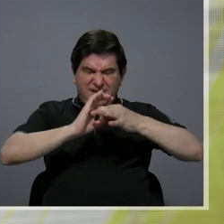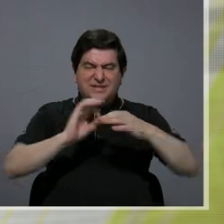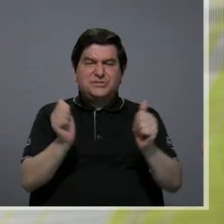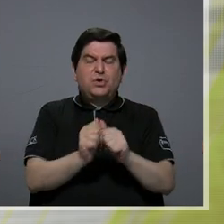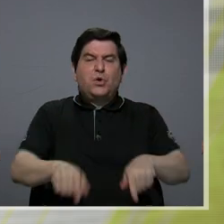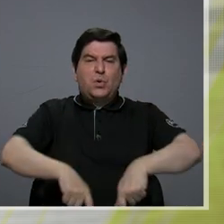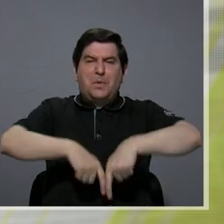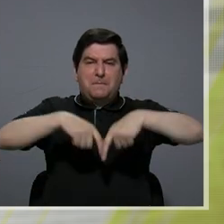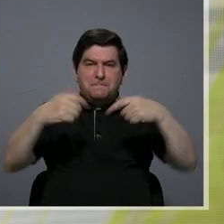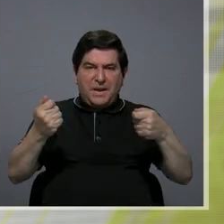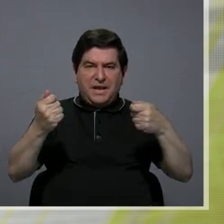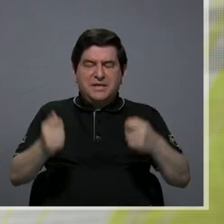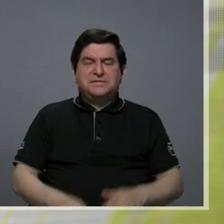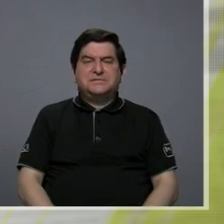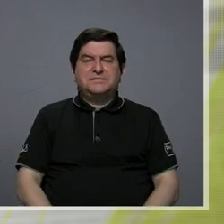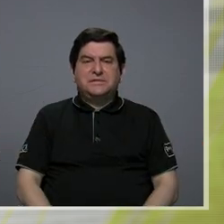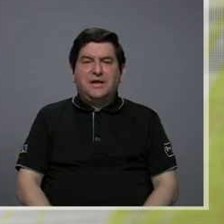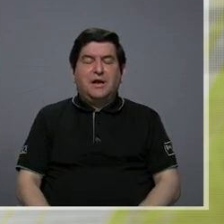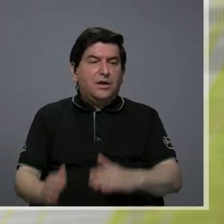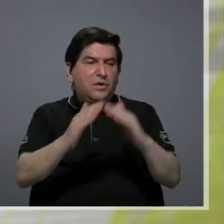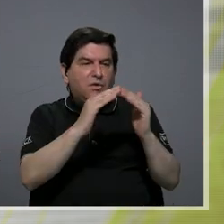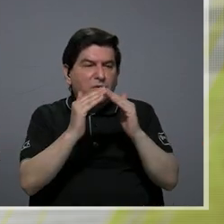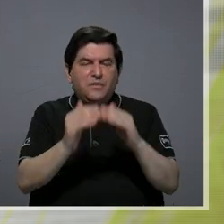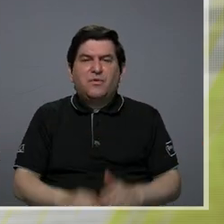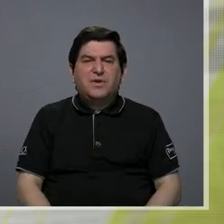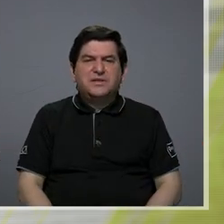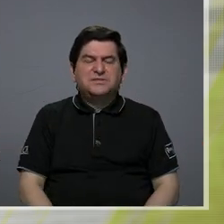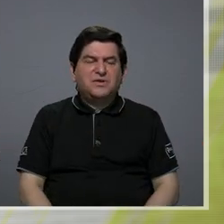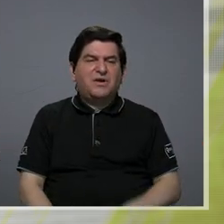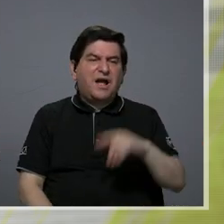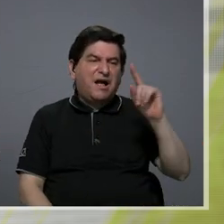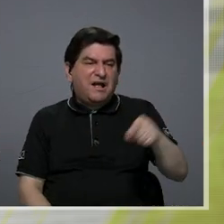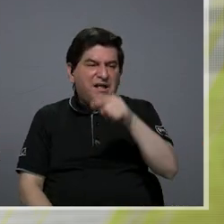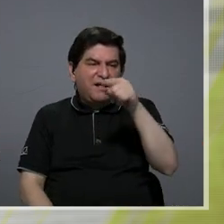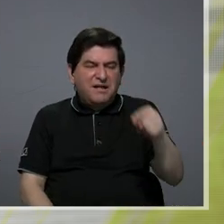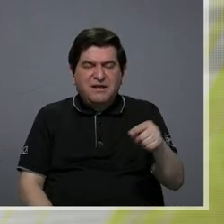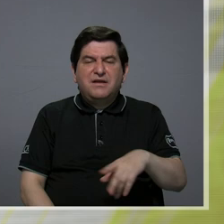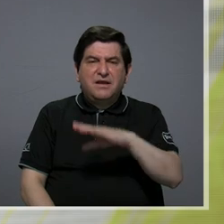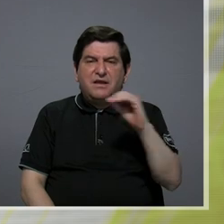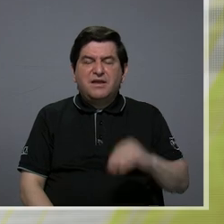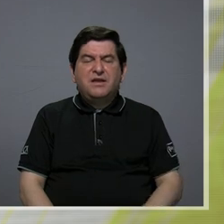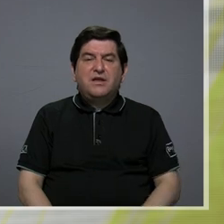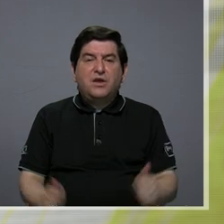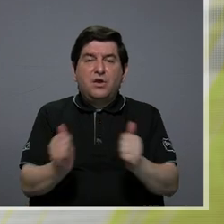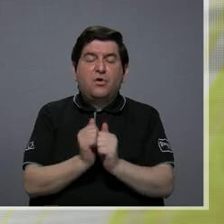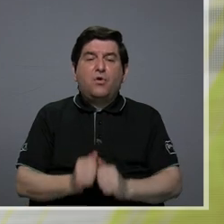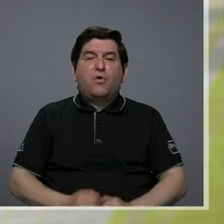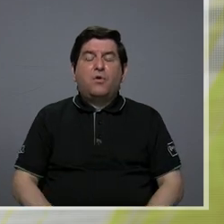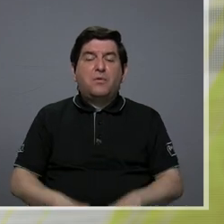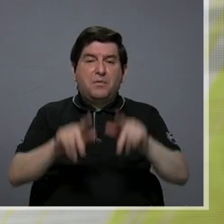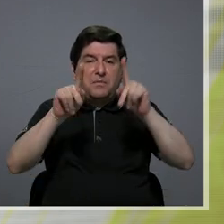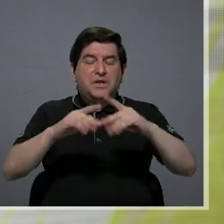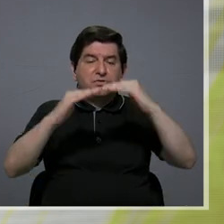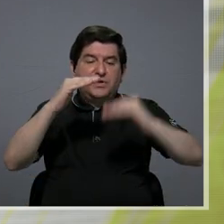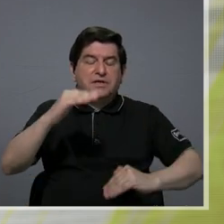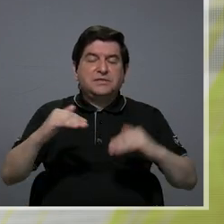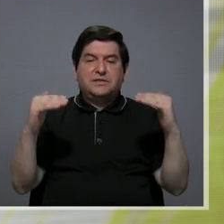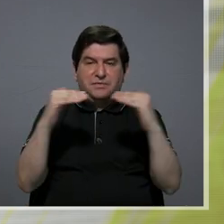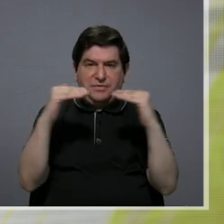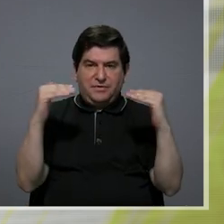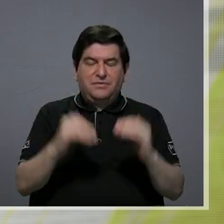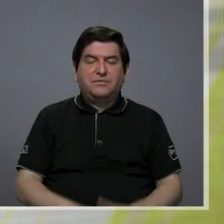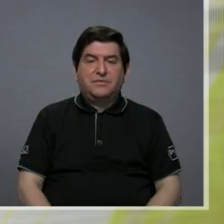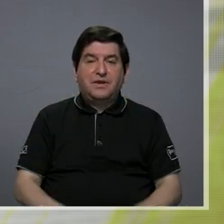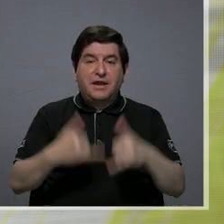la prensa con el público la descalificación y hasta con sus subalternos entonces porque ya hemos